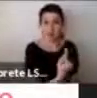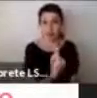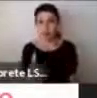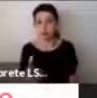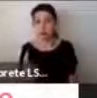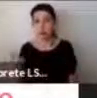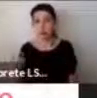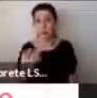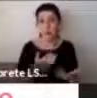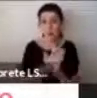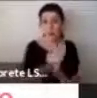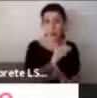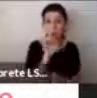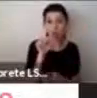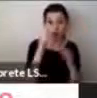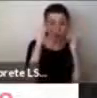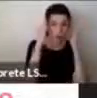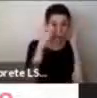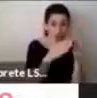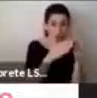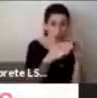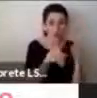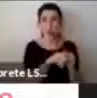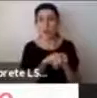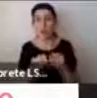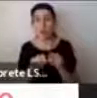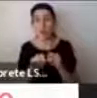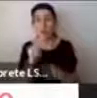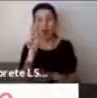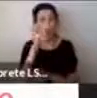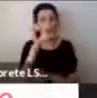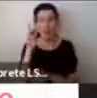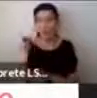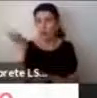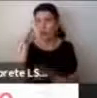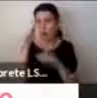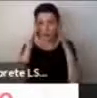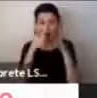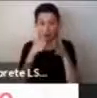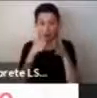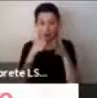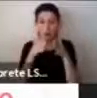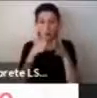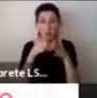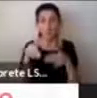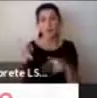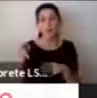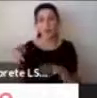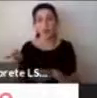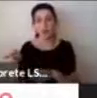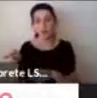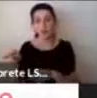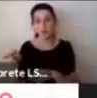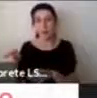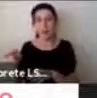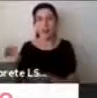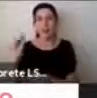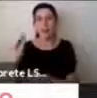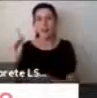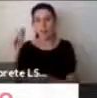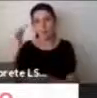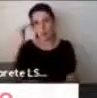luego escribimos el cuento de déficit atencional y finalmente escribimos el cuento de discapacidad intelectual